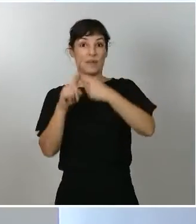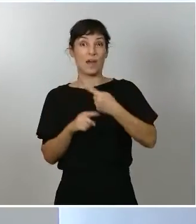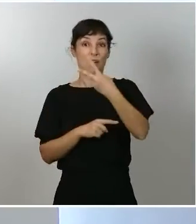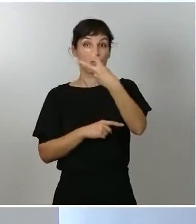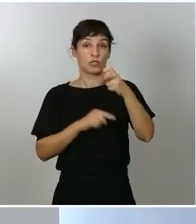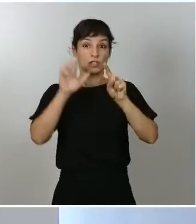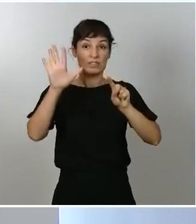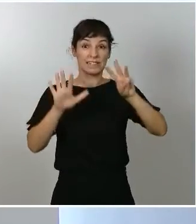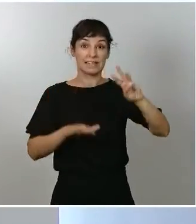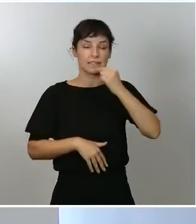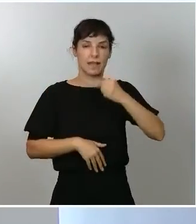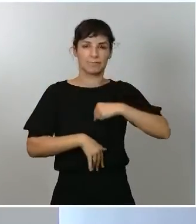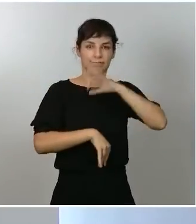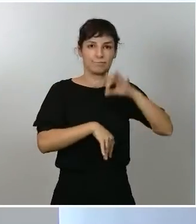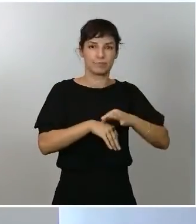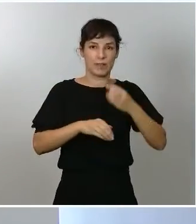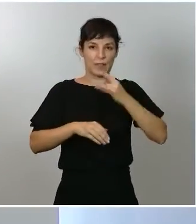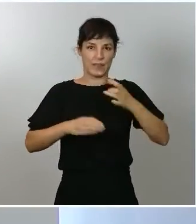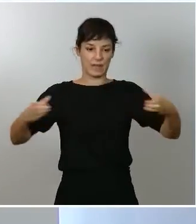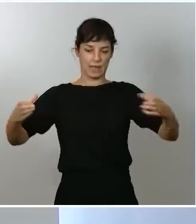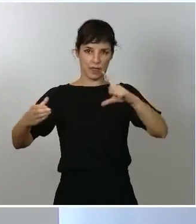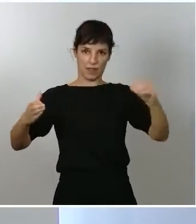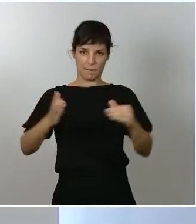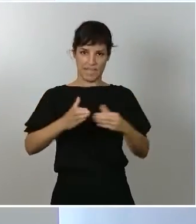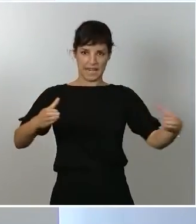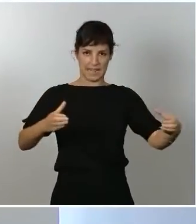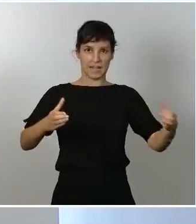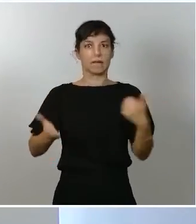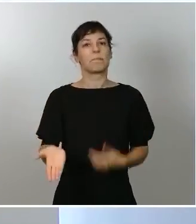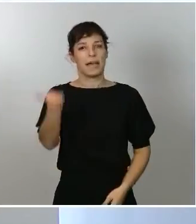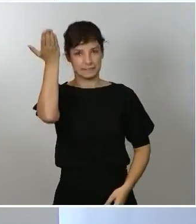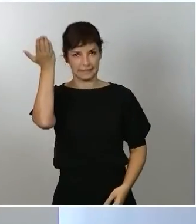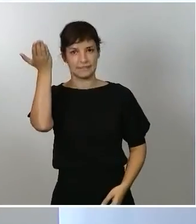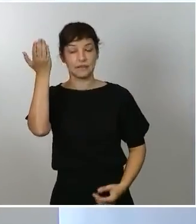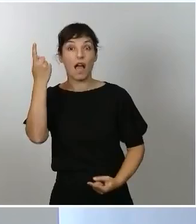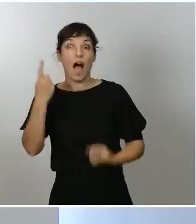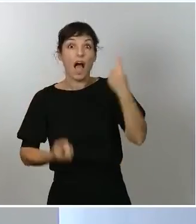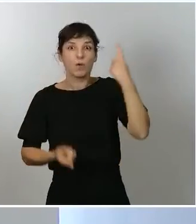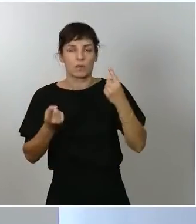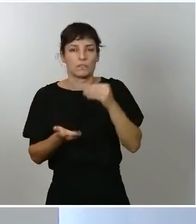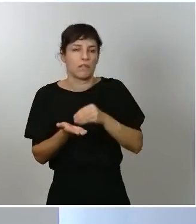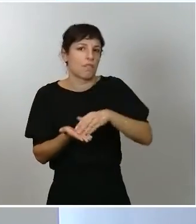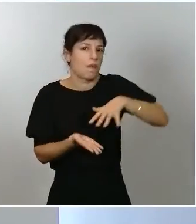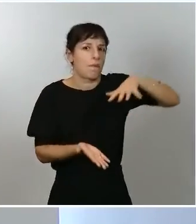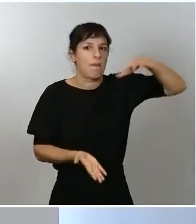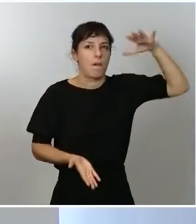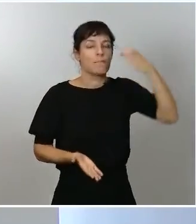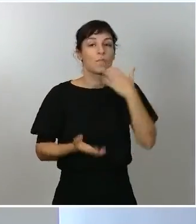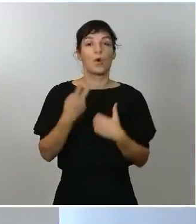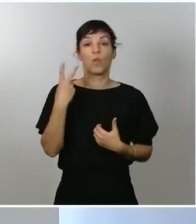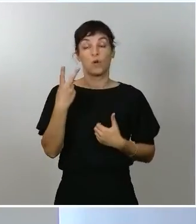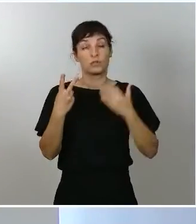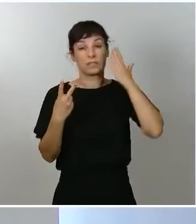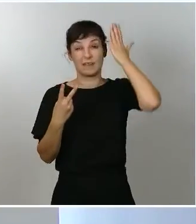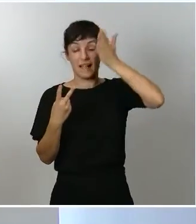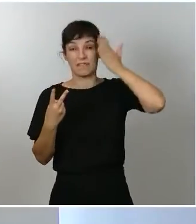por cada 100.000 habitantes con algunas que tienen incidencias muy elevadas. Las dos que más tienen son Navarra con más de 700